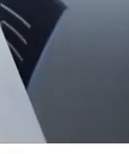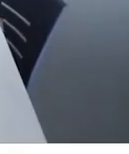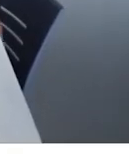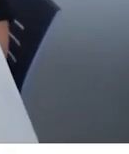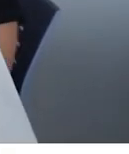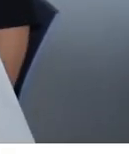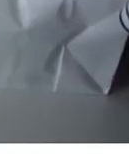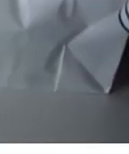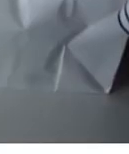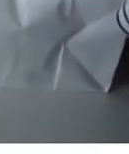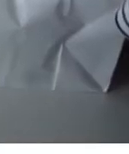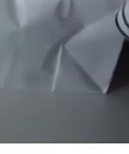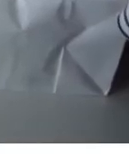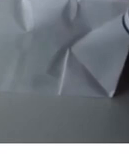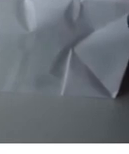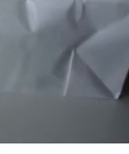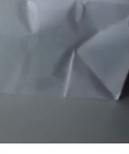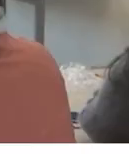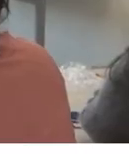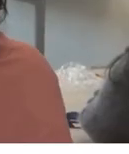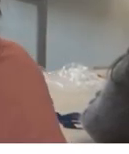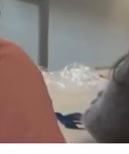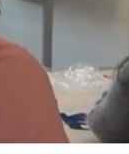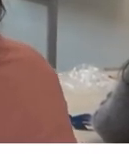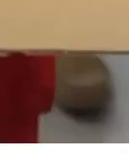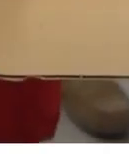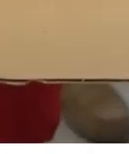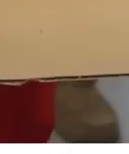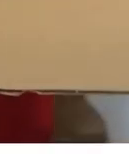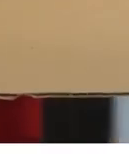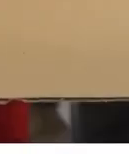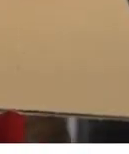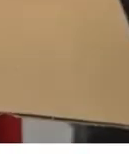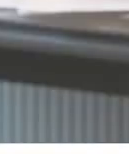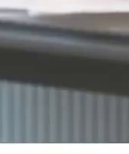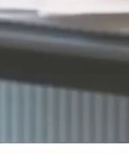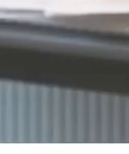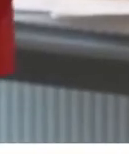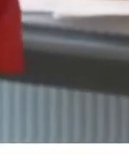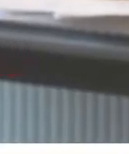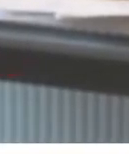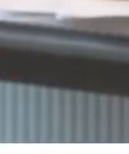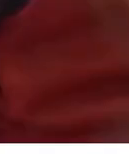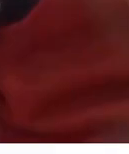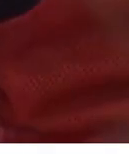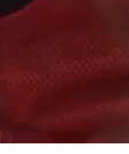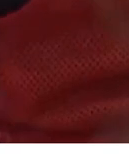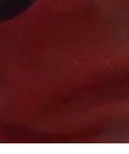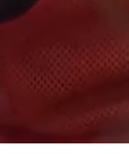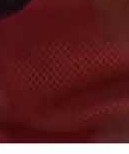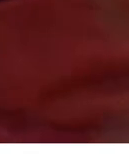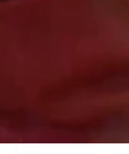de ahorro energético que me dieron. Me ayudó mucho a aislar la casa del frío sin consumir tanta electricidad.